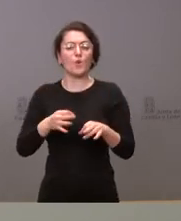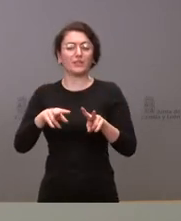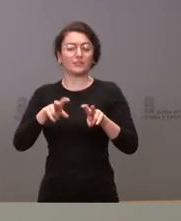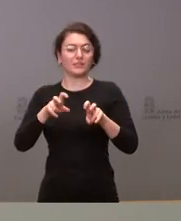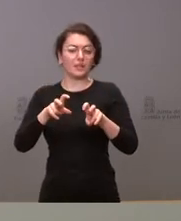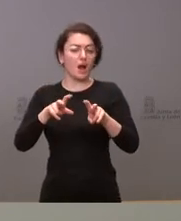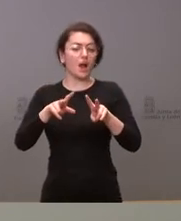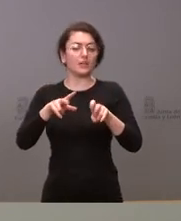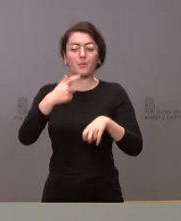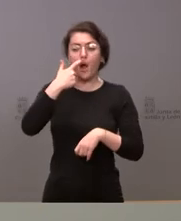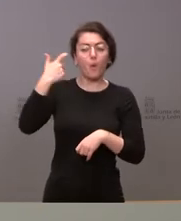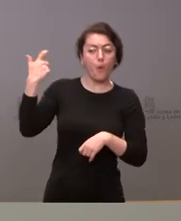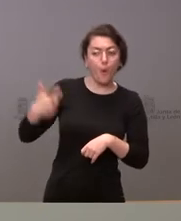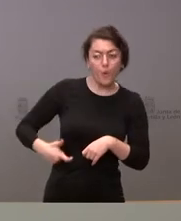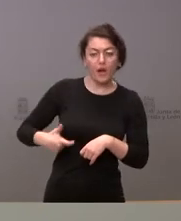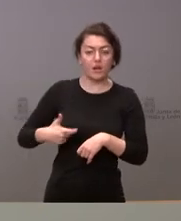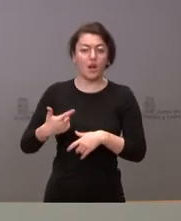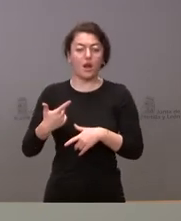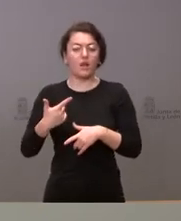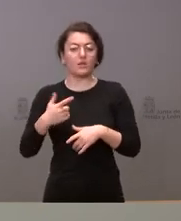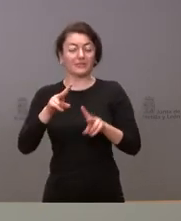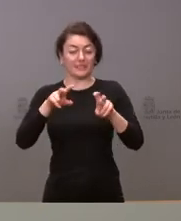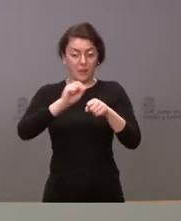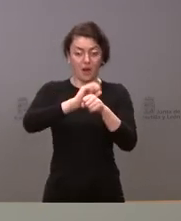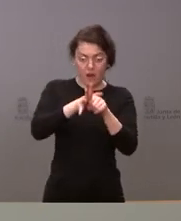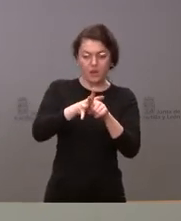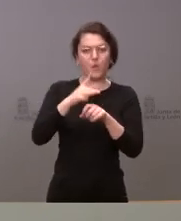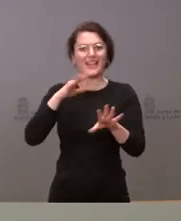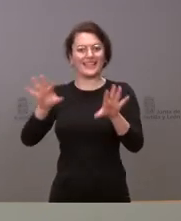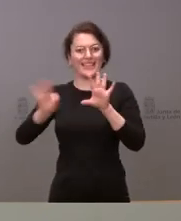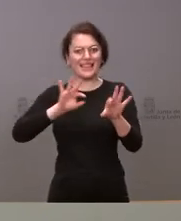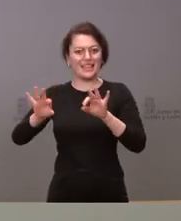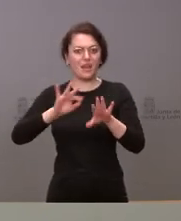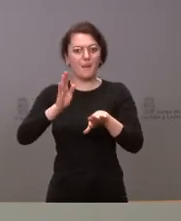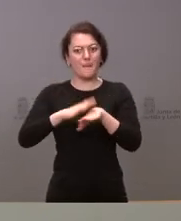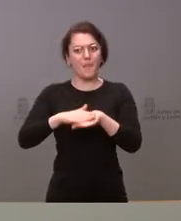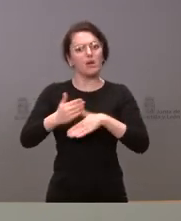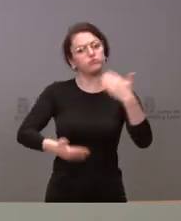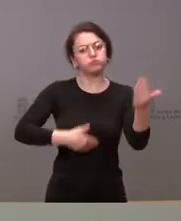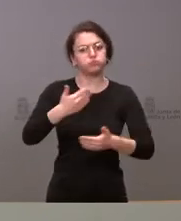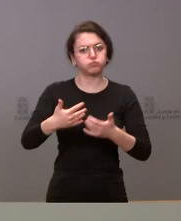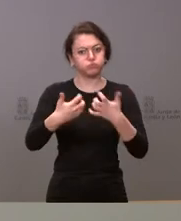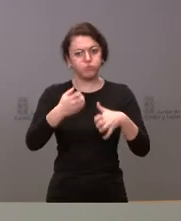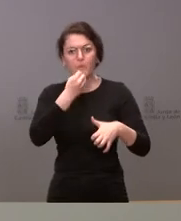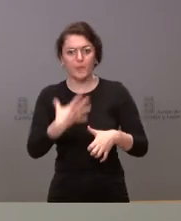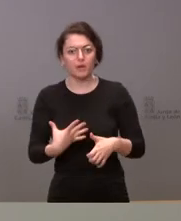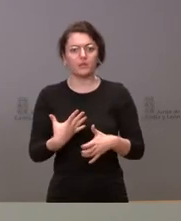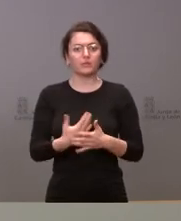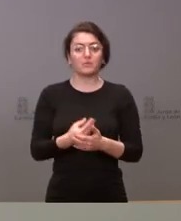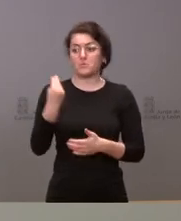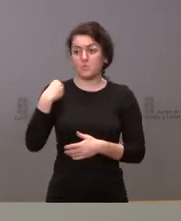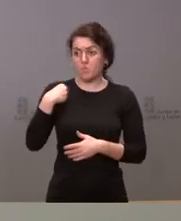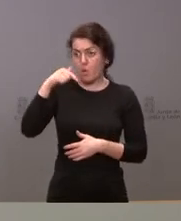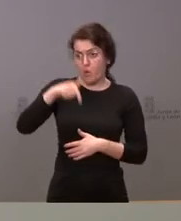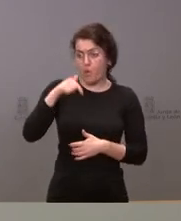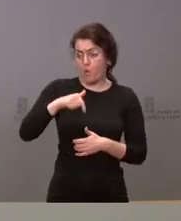en el ámbito de la pandemia se han tomado decisiones que han sido ciertamente eficaces y que les he venido relatando no solo en la jornada de hoy